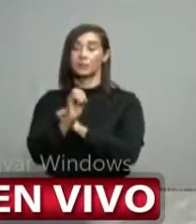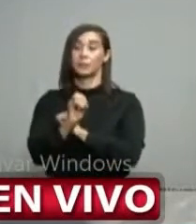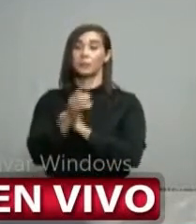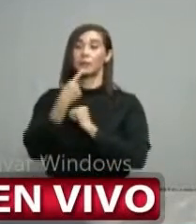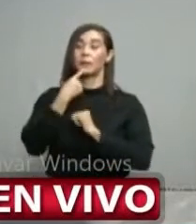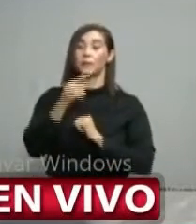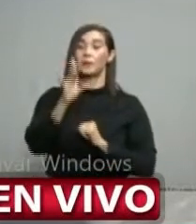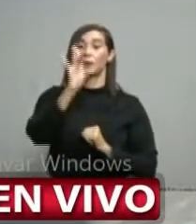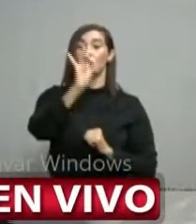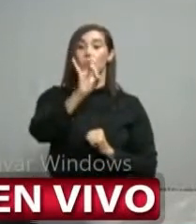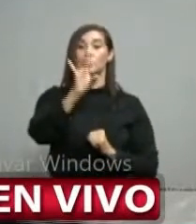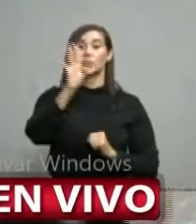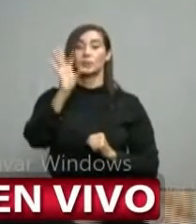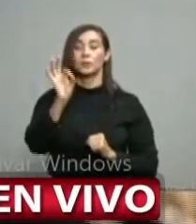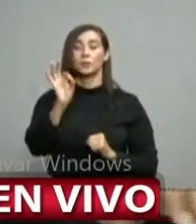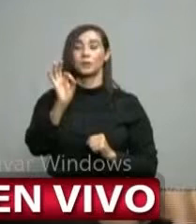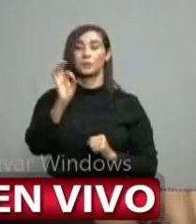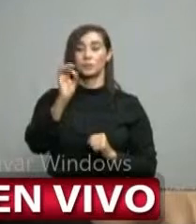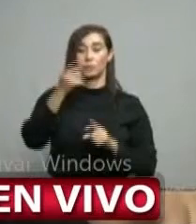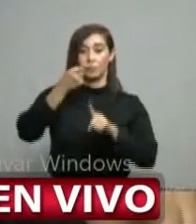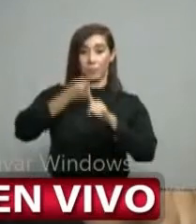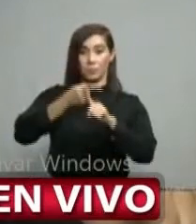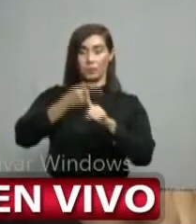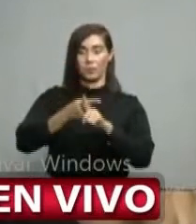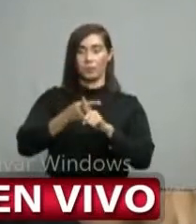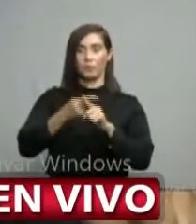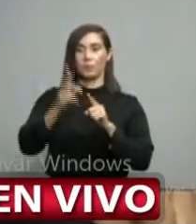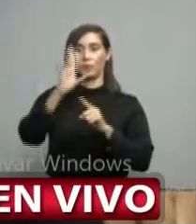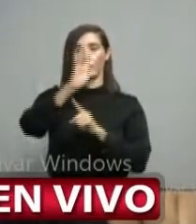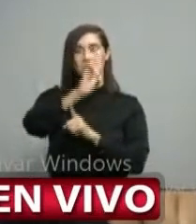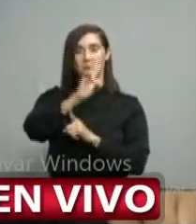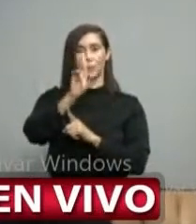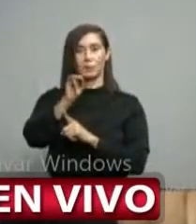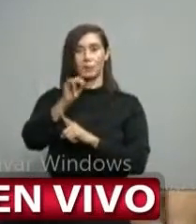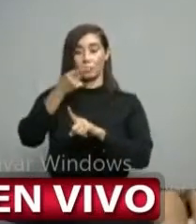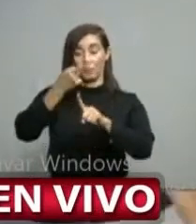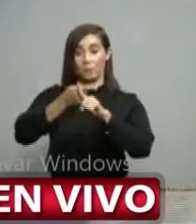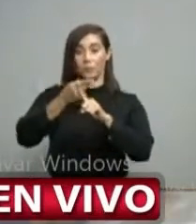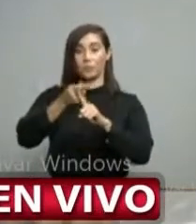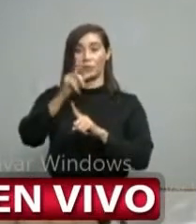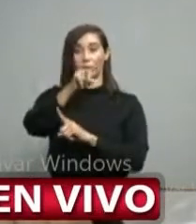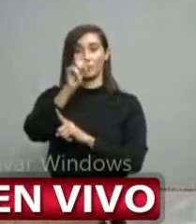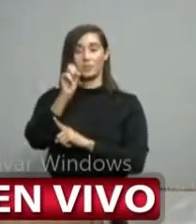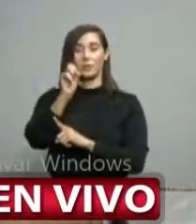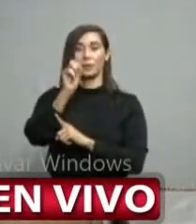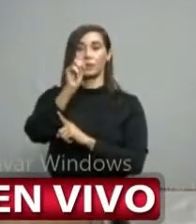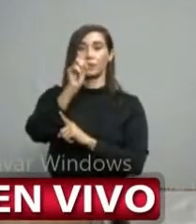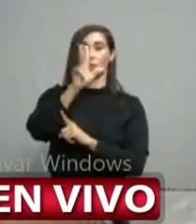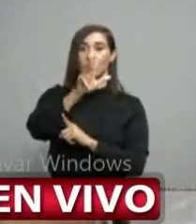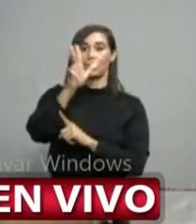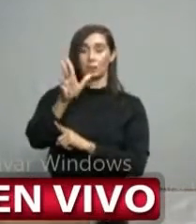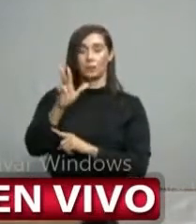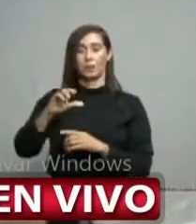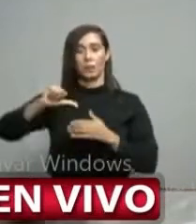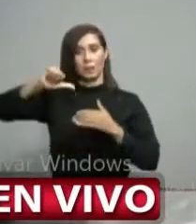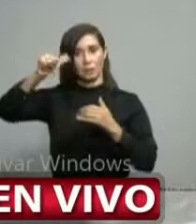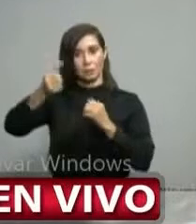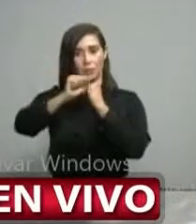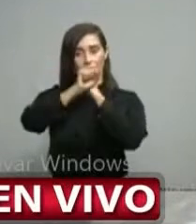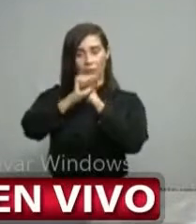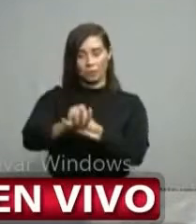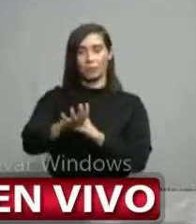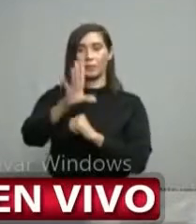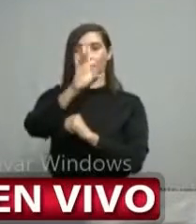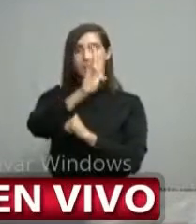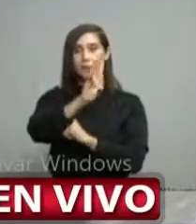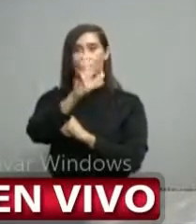casos, en el 71 133, en el 72 82,